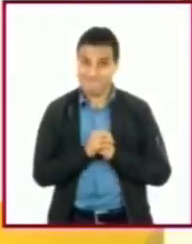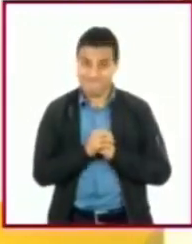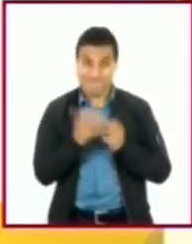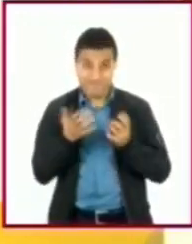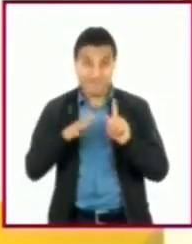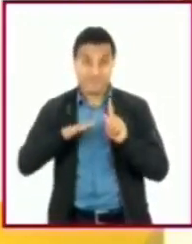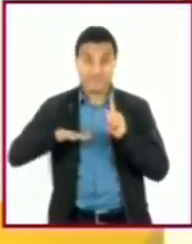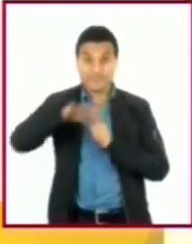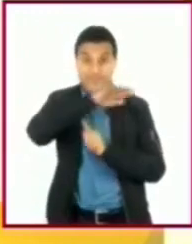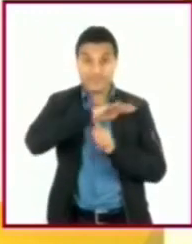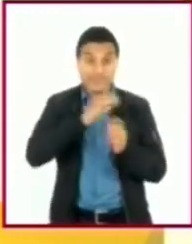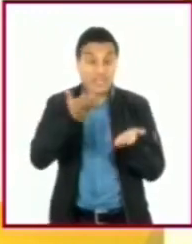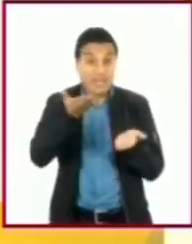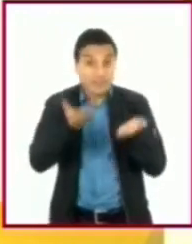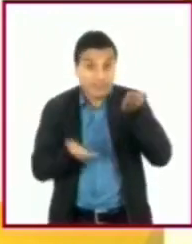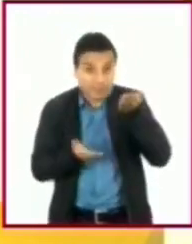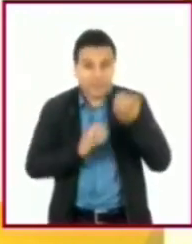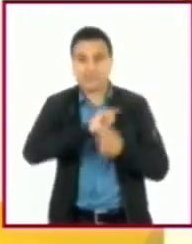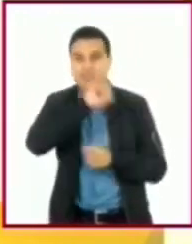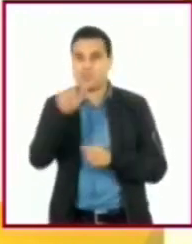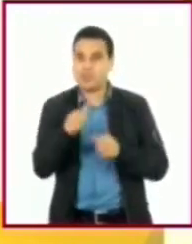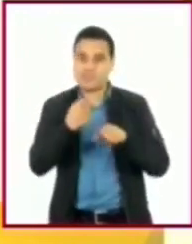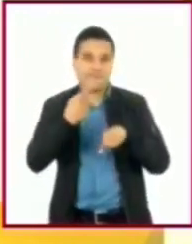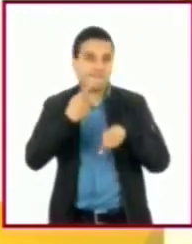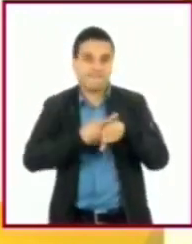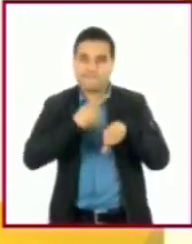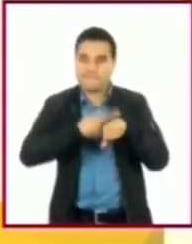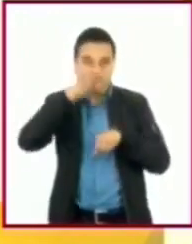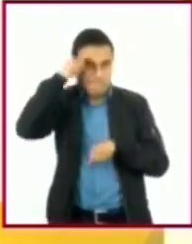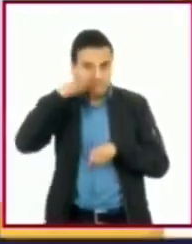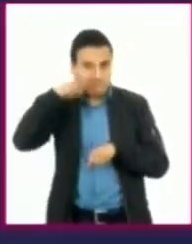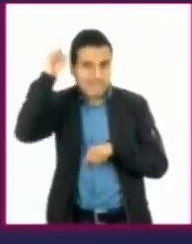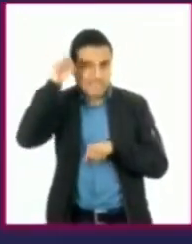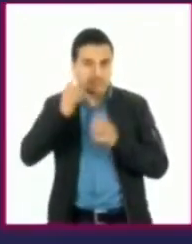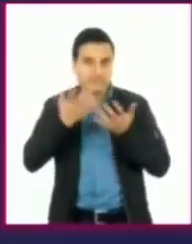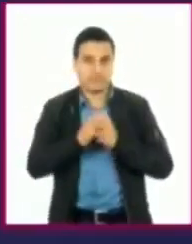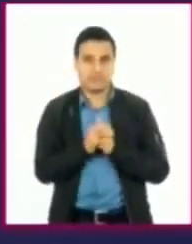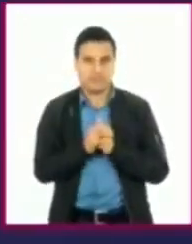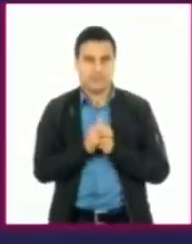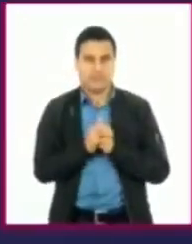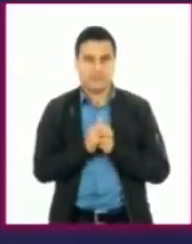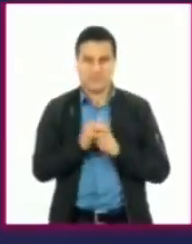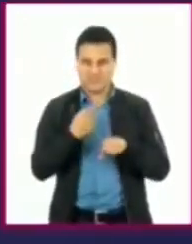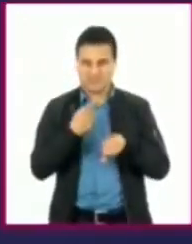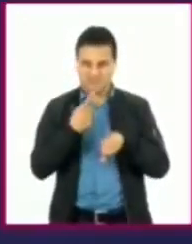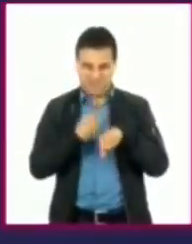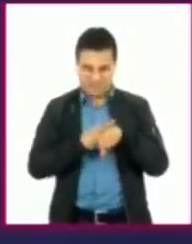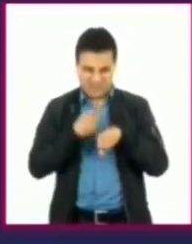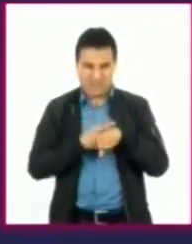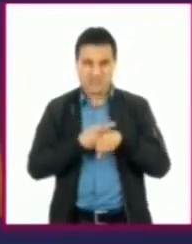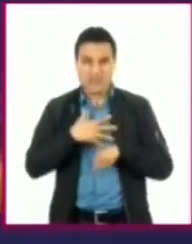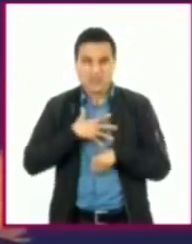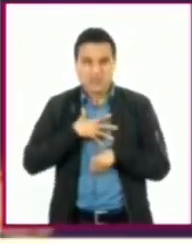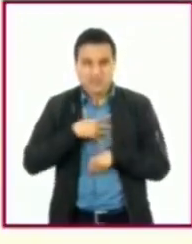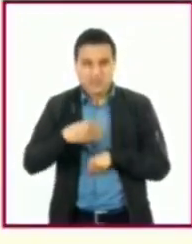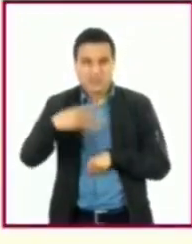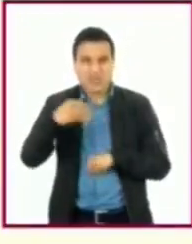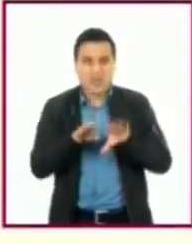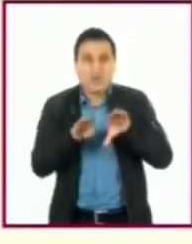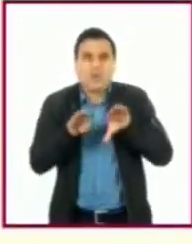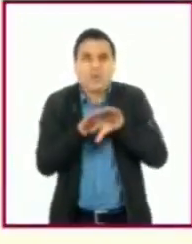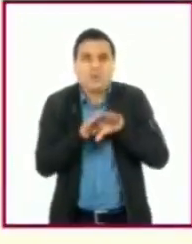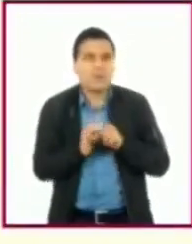ambiente en desequilibrio facilita la propagación de enfermedades. ¿Propagación de enfermedades? ¿Dónde? ¿Cuándo?